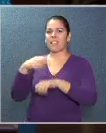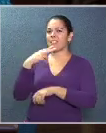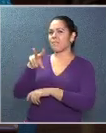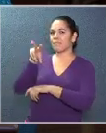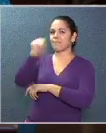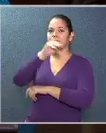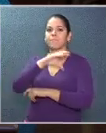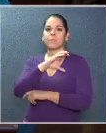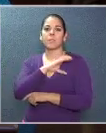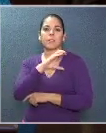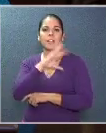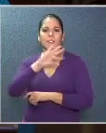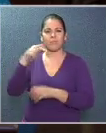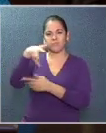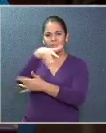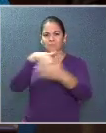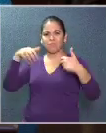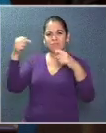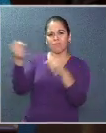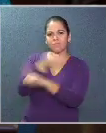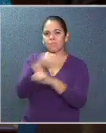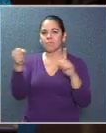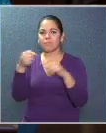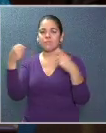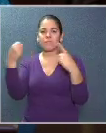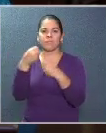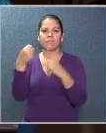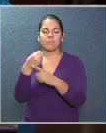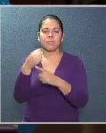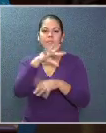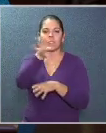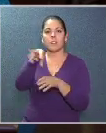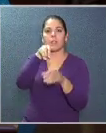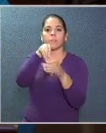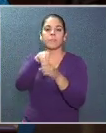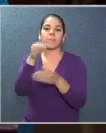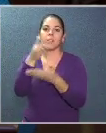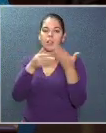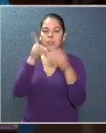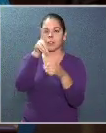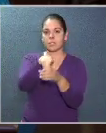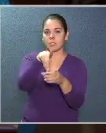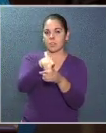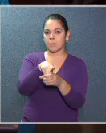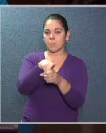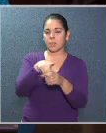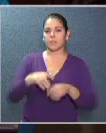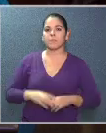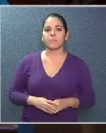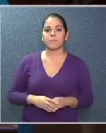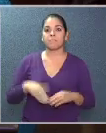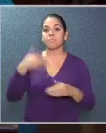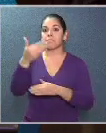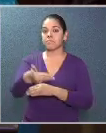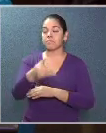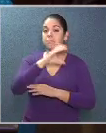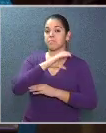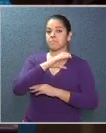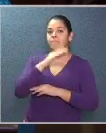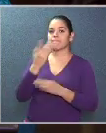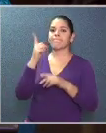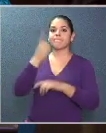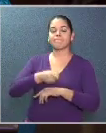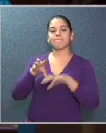autoridad y en bochornosos actos de violencia que involucró a algunos diputados, lo que obligó a la policía a